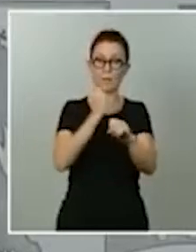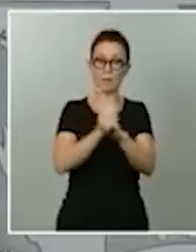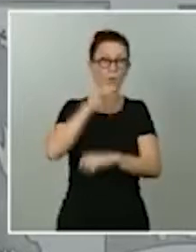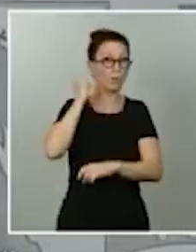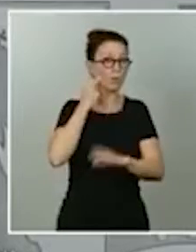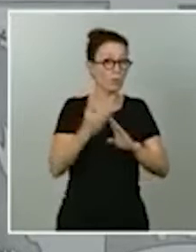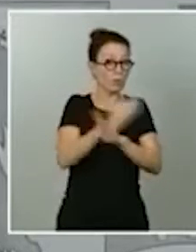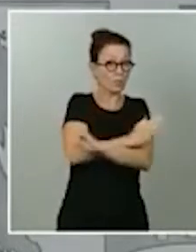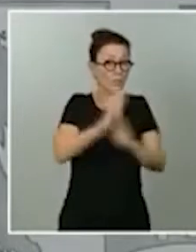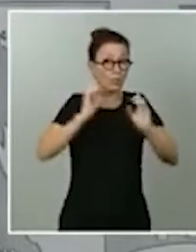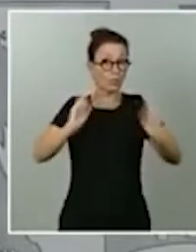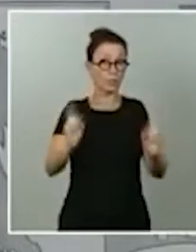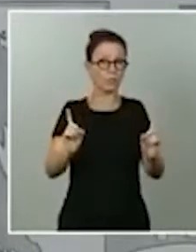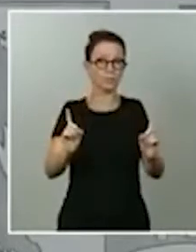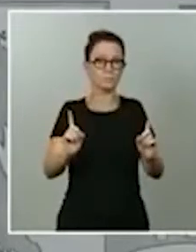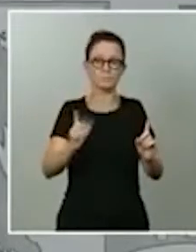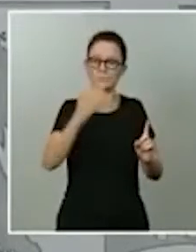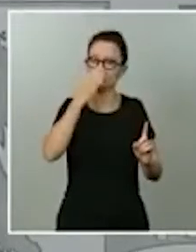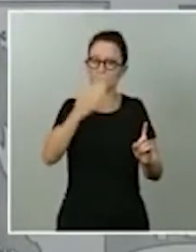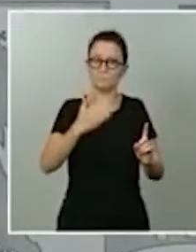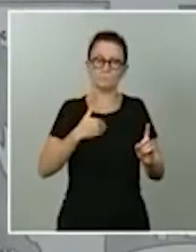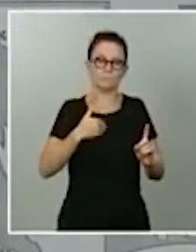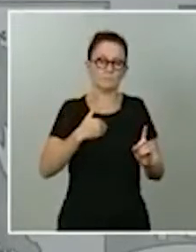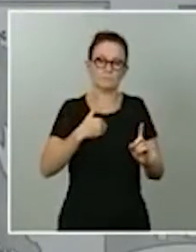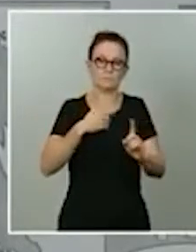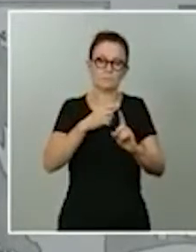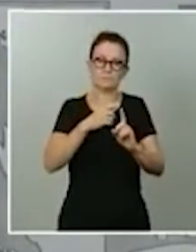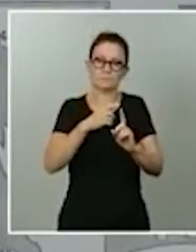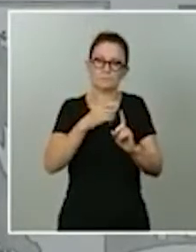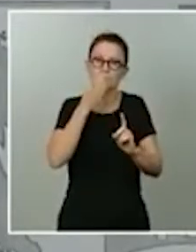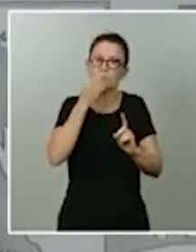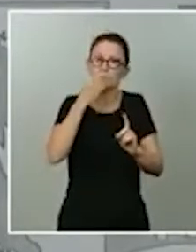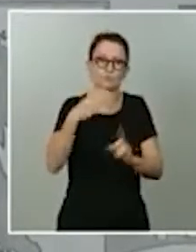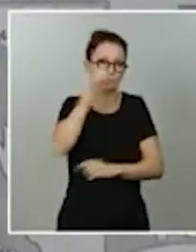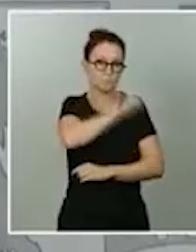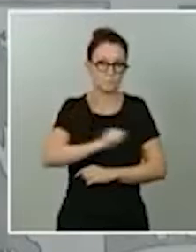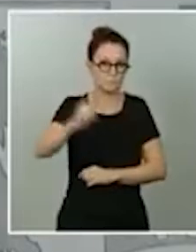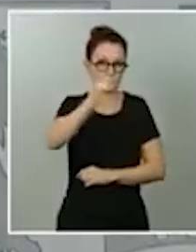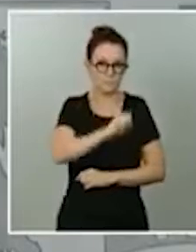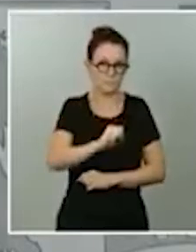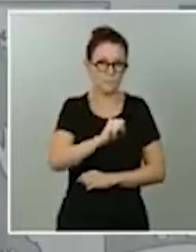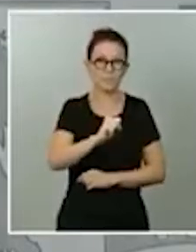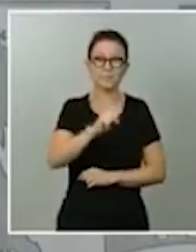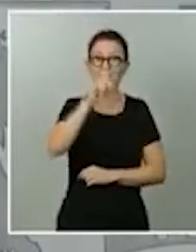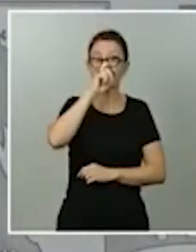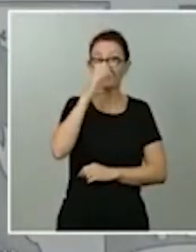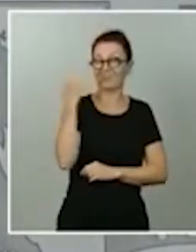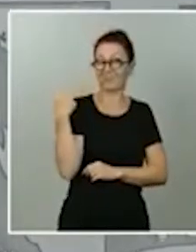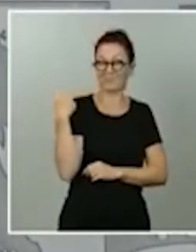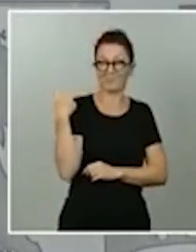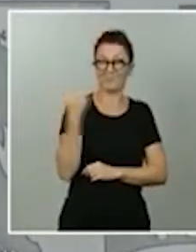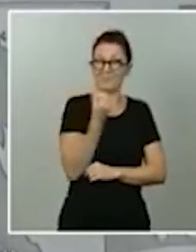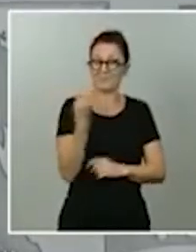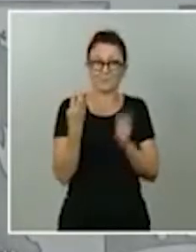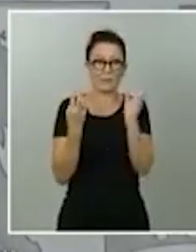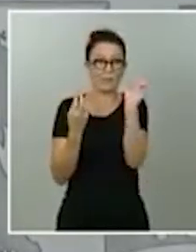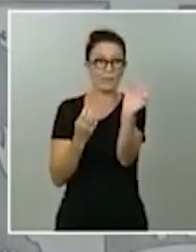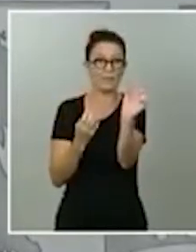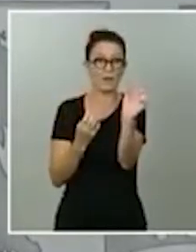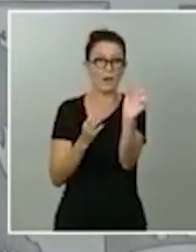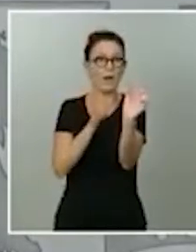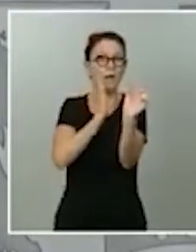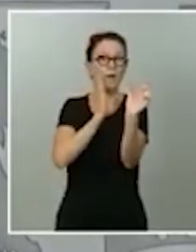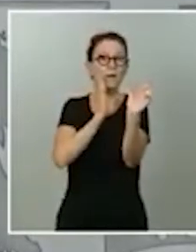extraordinariamente sobresaliente. Hay que recordar la cifra que daba antes en mi intervención. Es un aumento de un